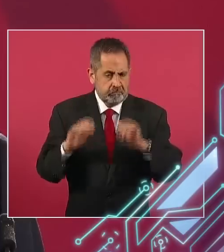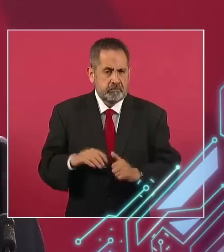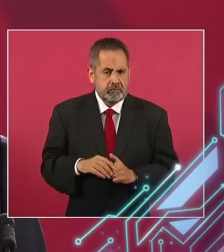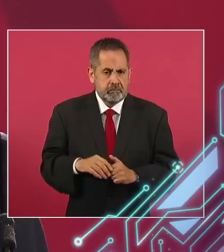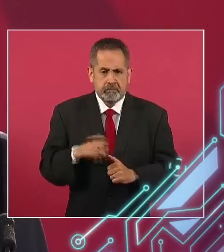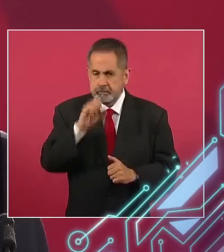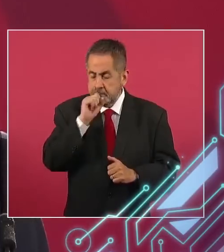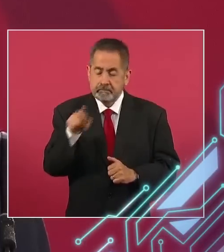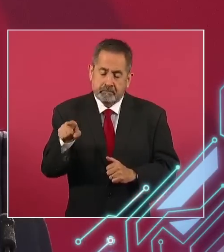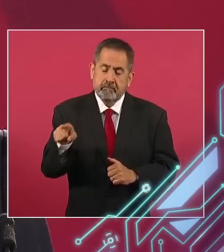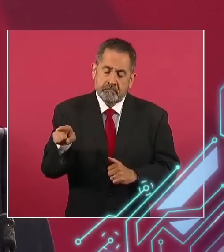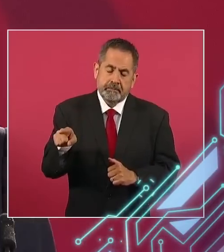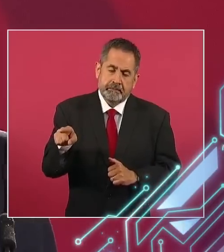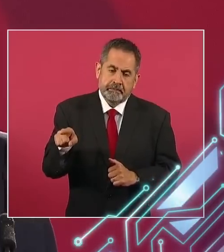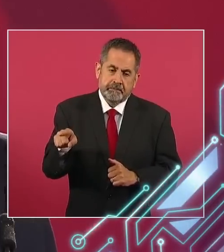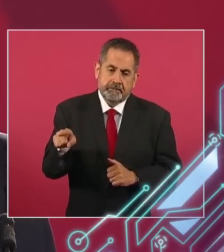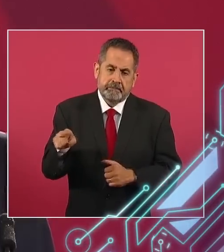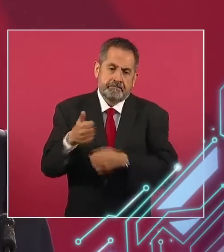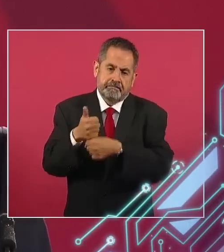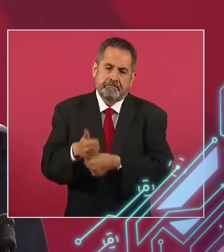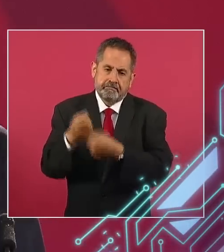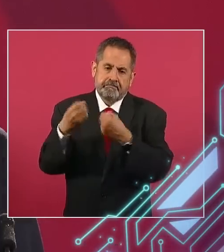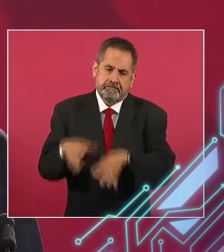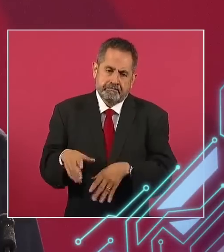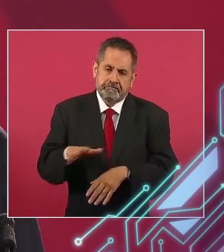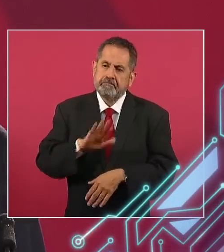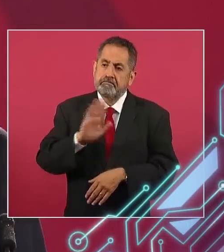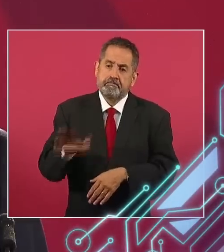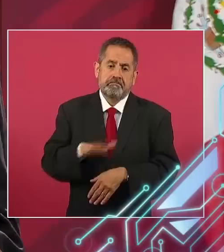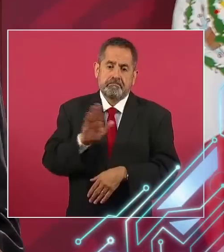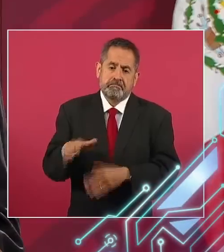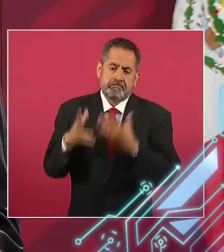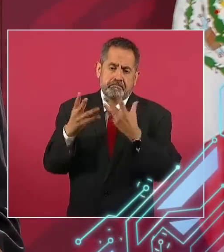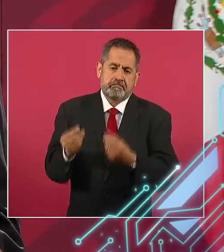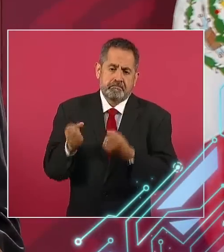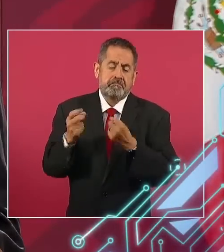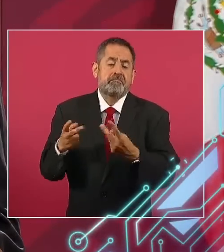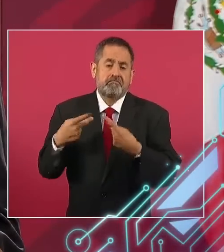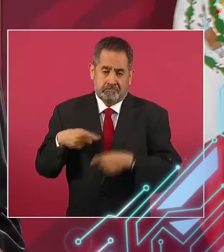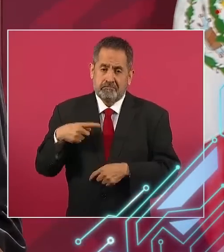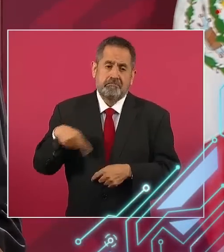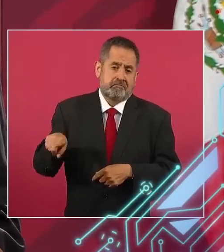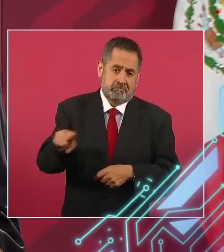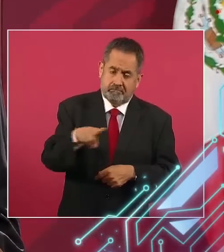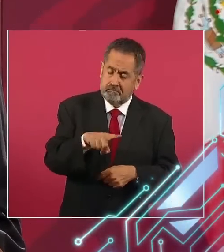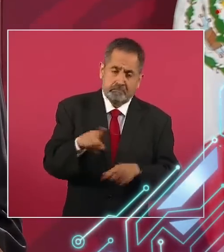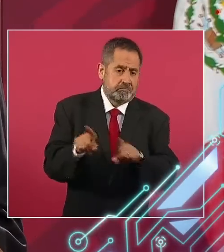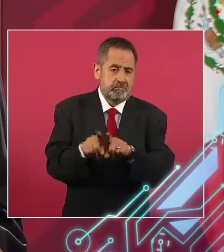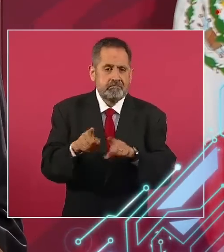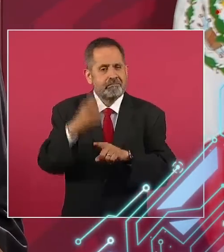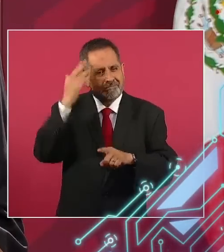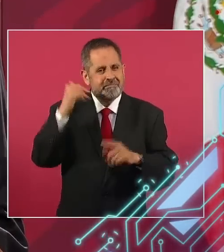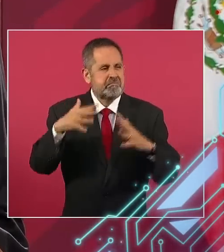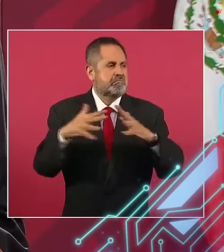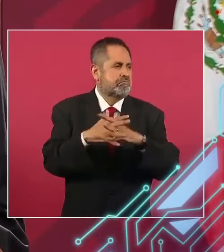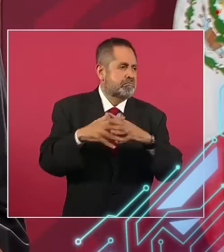también fue sacrificado, perdió la vida en esa guerra